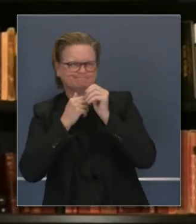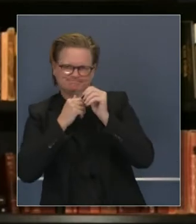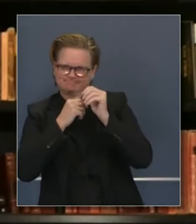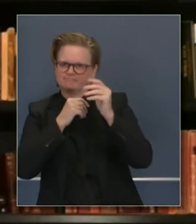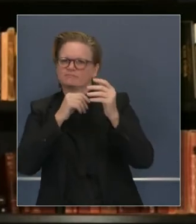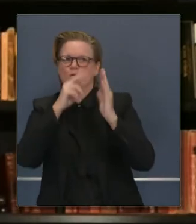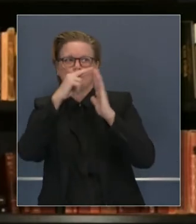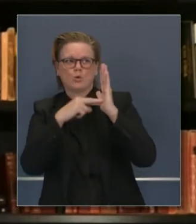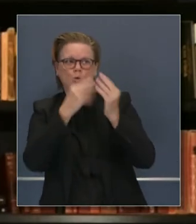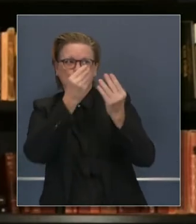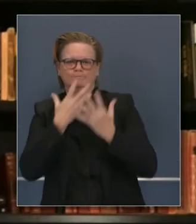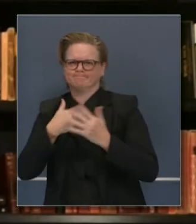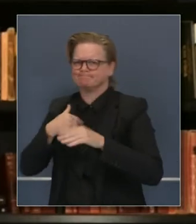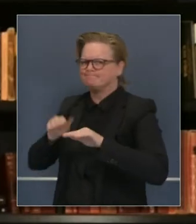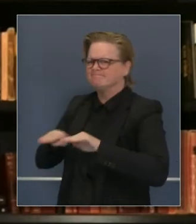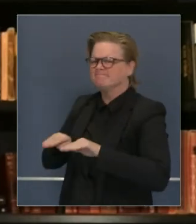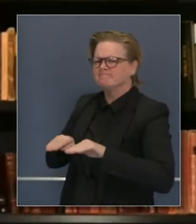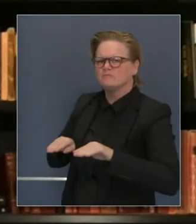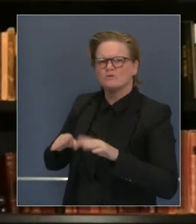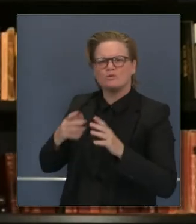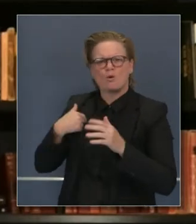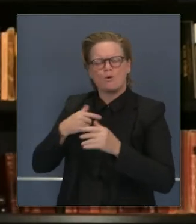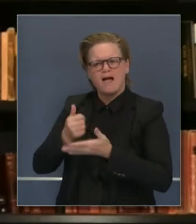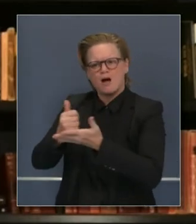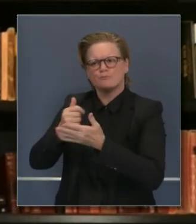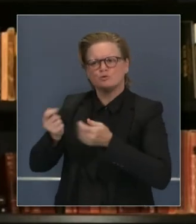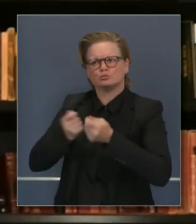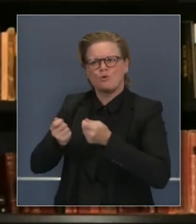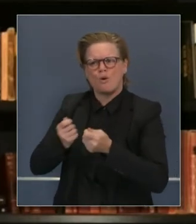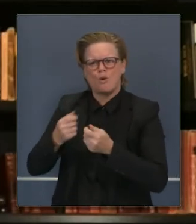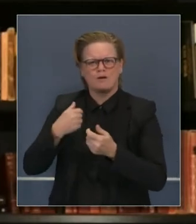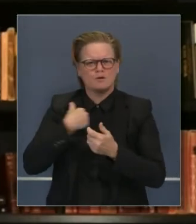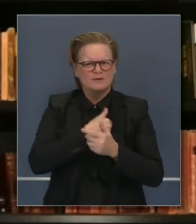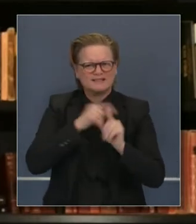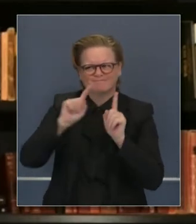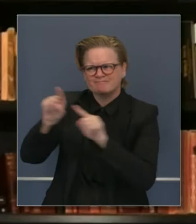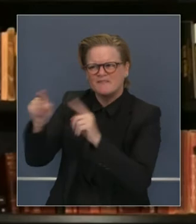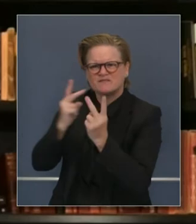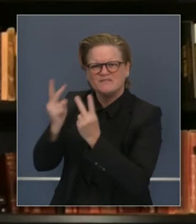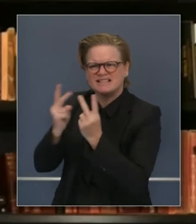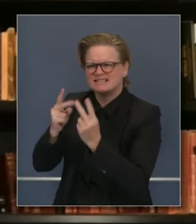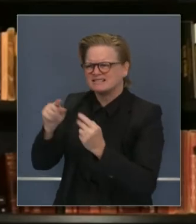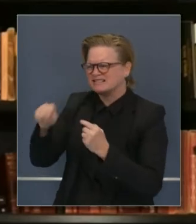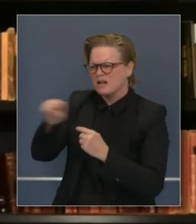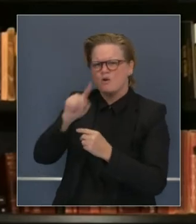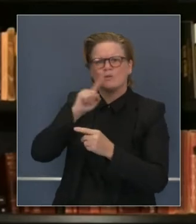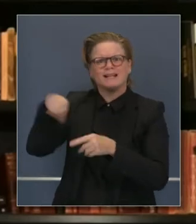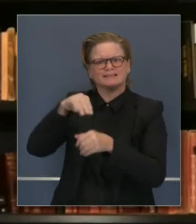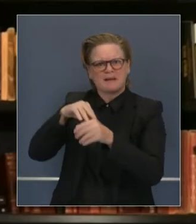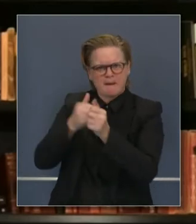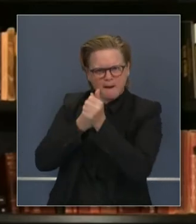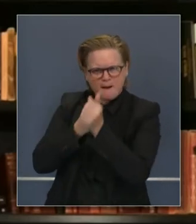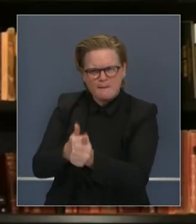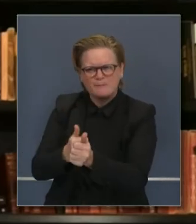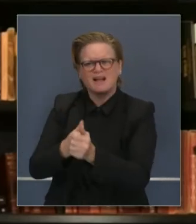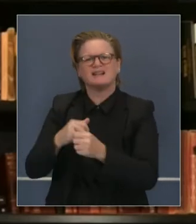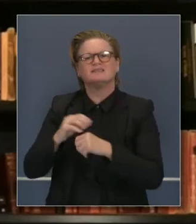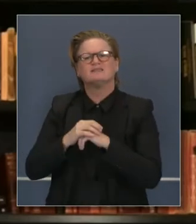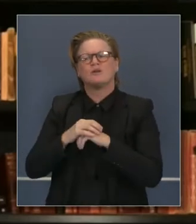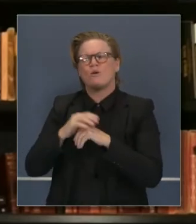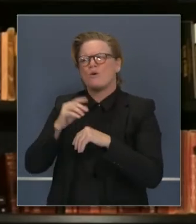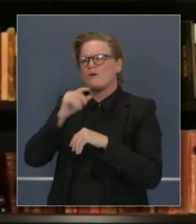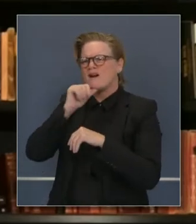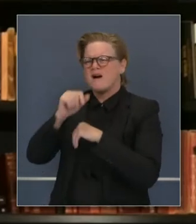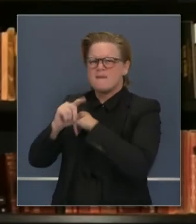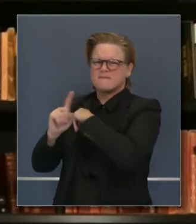control de bebidas alcohólicas, han hecho unas 3.500 visitas antes del Día de Acción de Gracias. Son visitas para ver que la gente está cumpliendo. Los